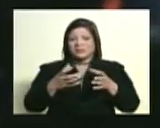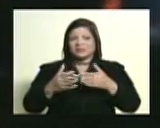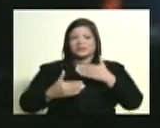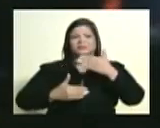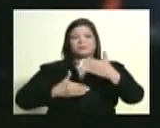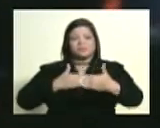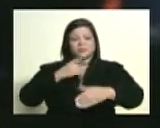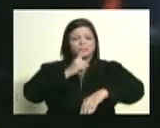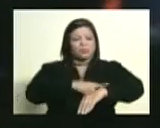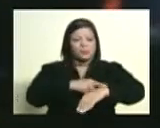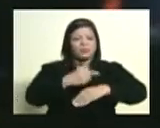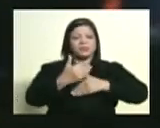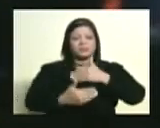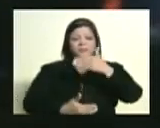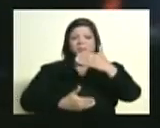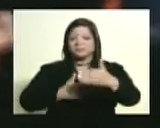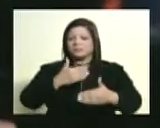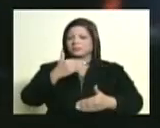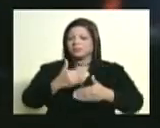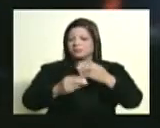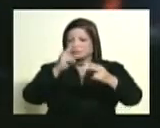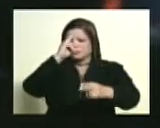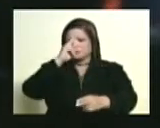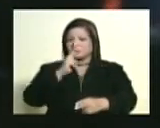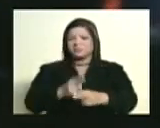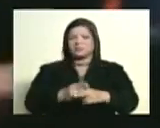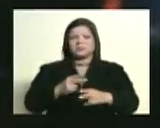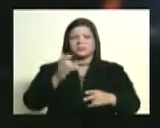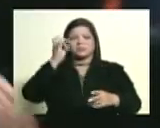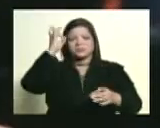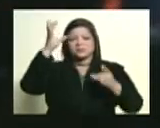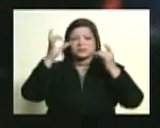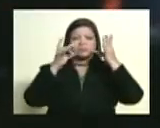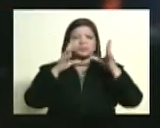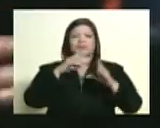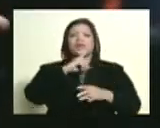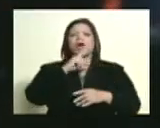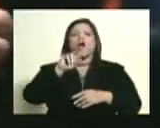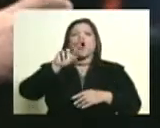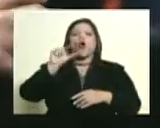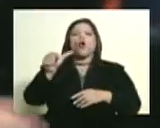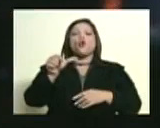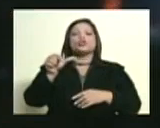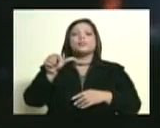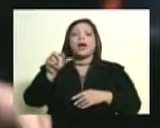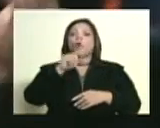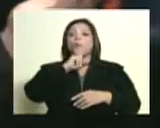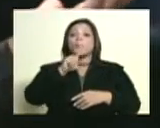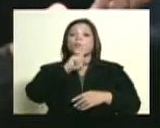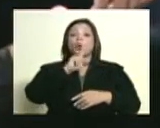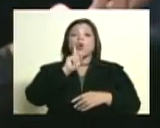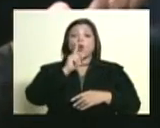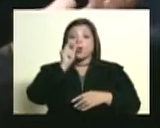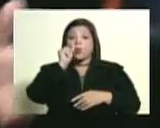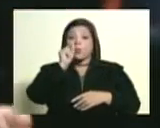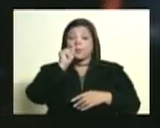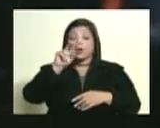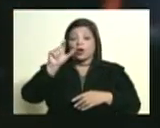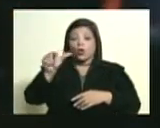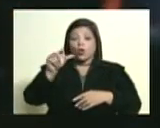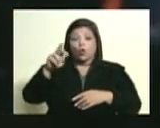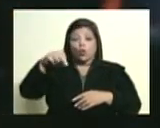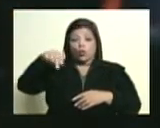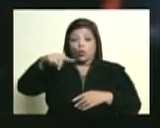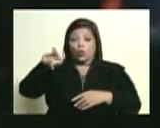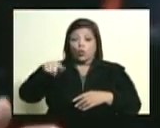por distintos momentos. Hay quien dice que el culto a Bolívar es una cosa que inventan un más blanco. No. Es una cosa que arranca con la propia República,